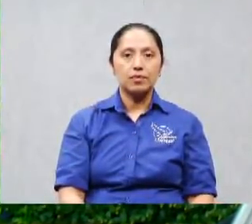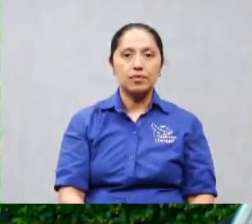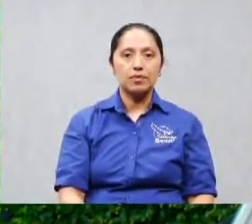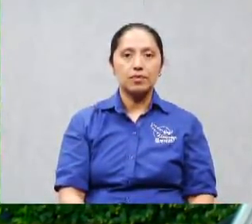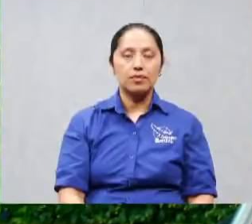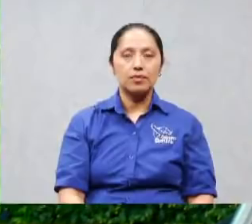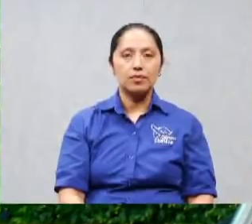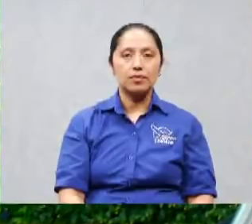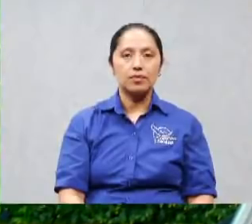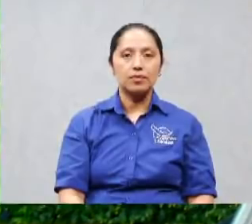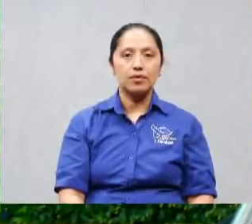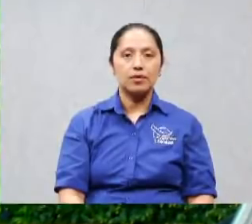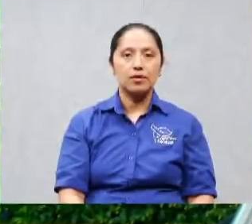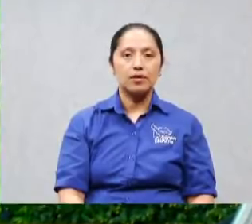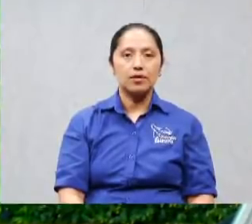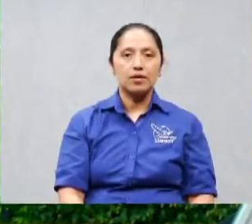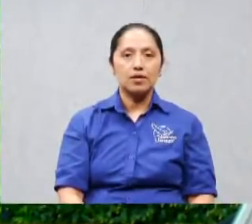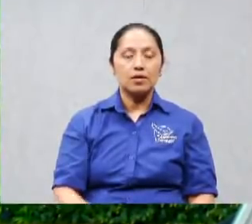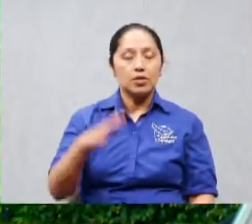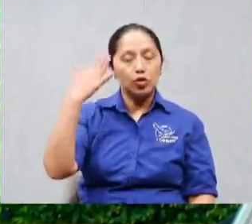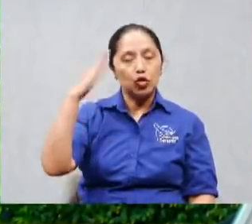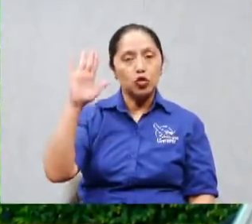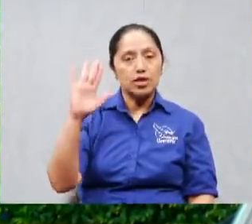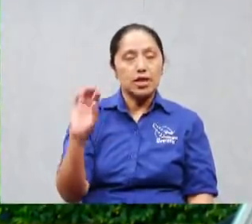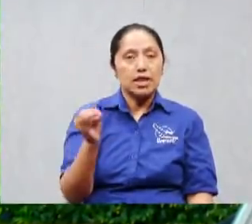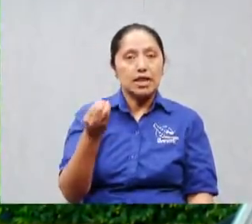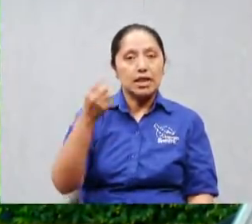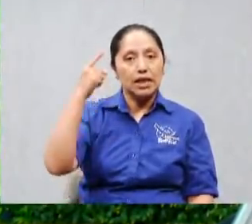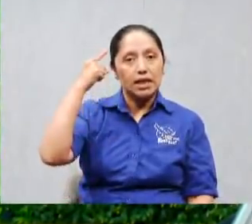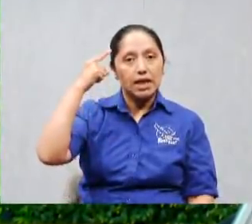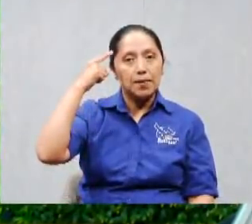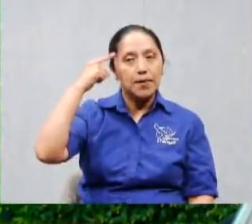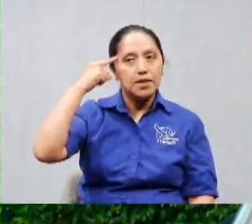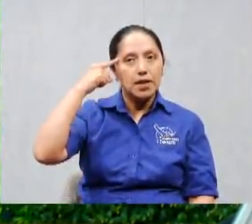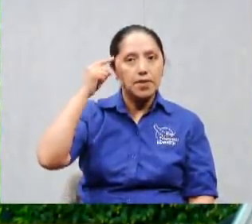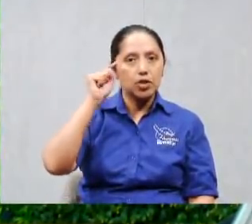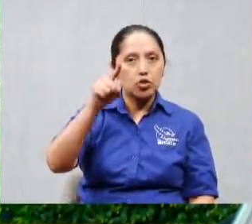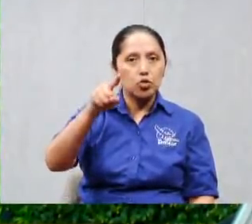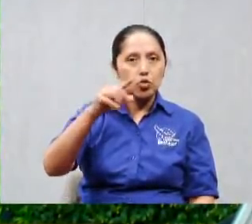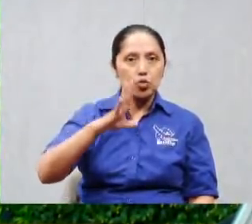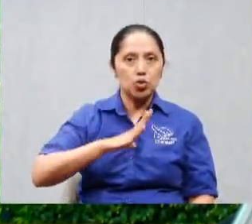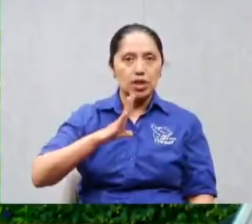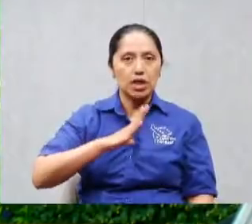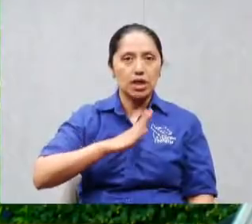vamos a ver que pensamiento tendrás que derribar hoy híjole